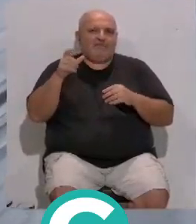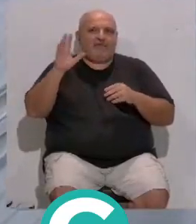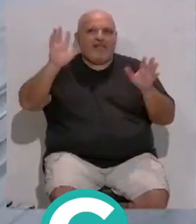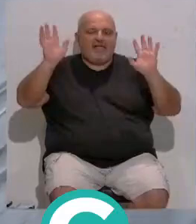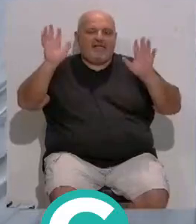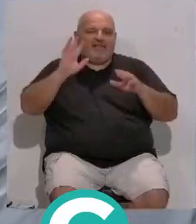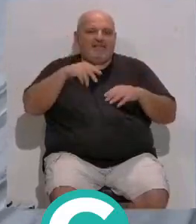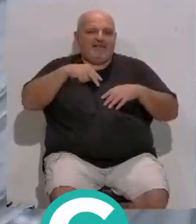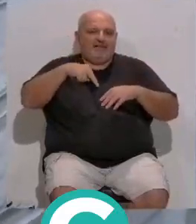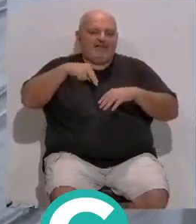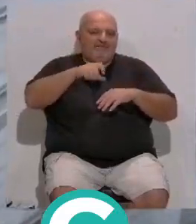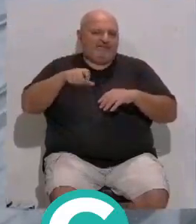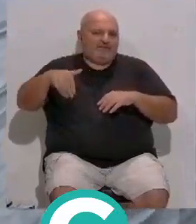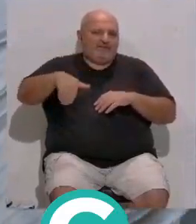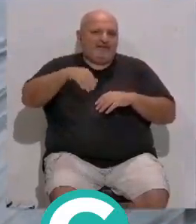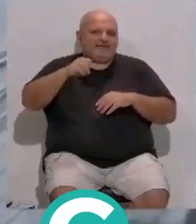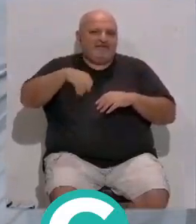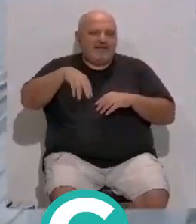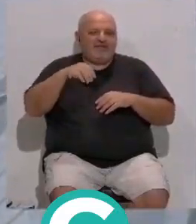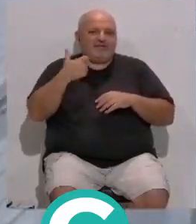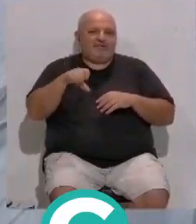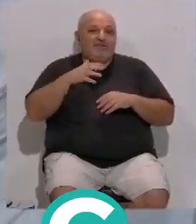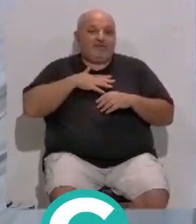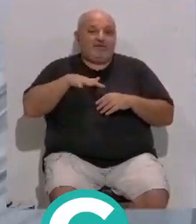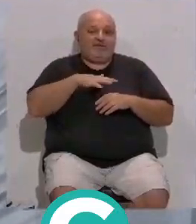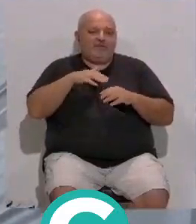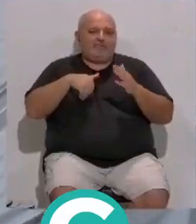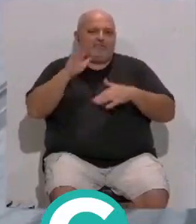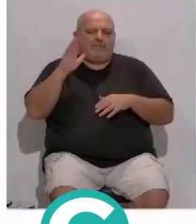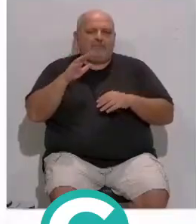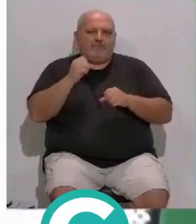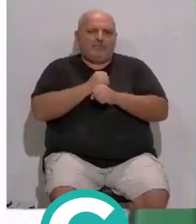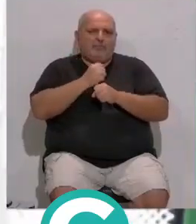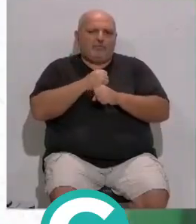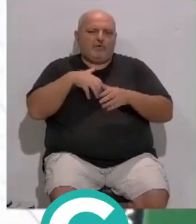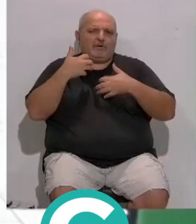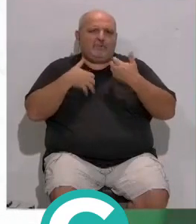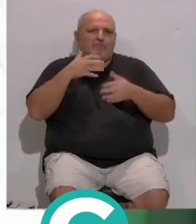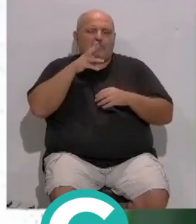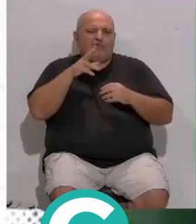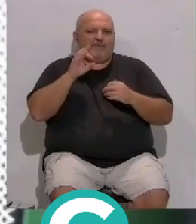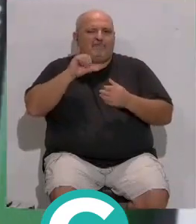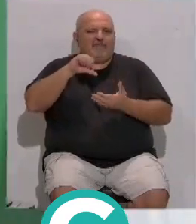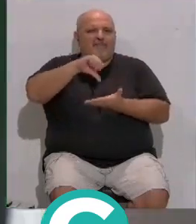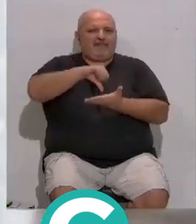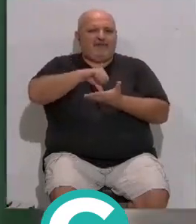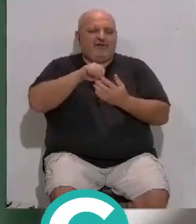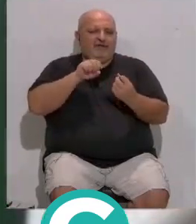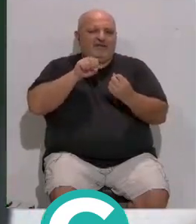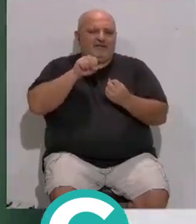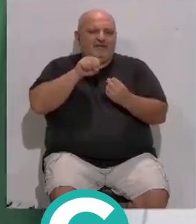lo largo del recorrido... ...especialmente en San Fernando... ...donde las obras han supuesto mayores molestias... ...por las especiales características